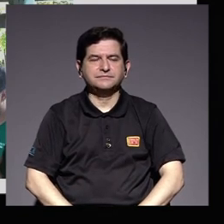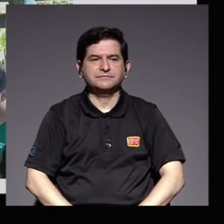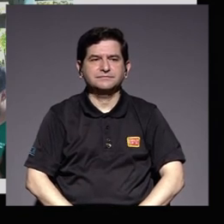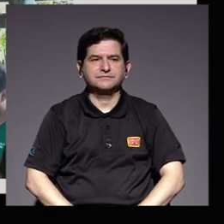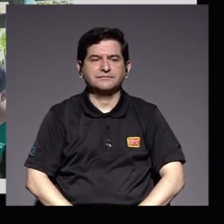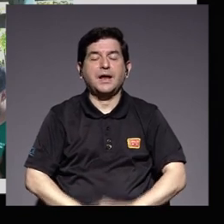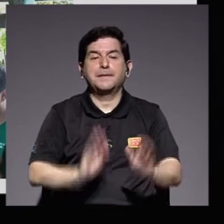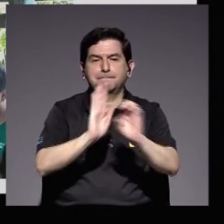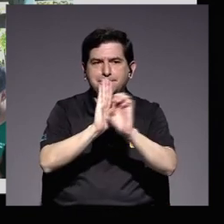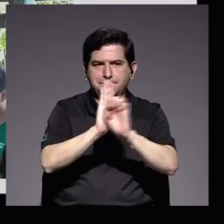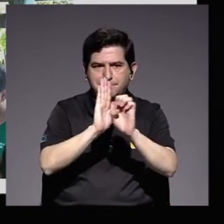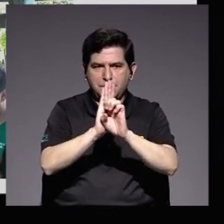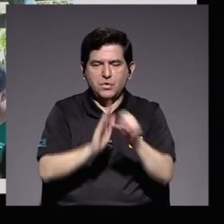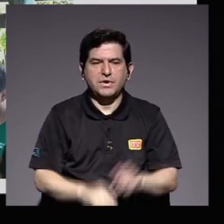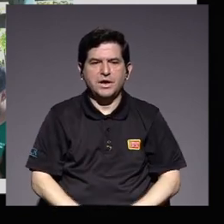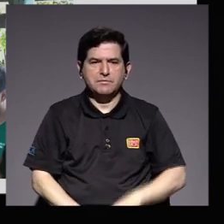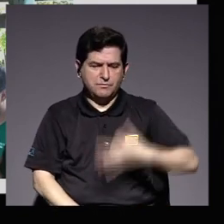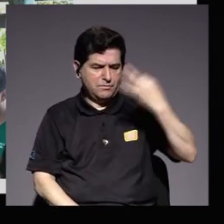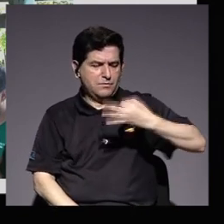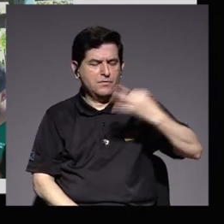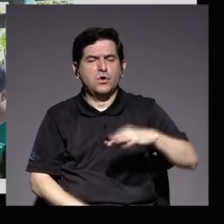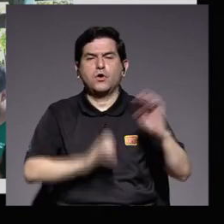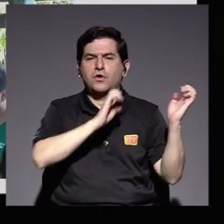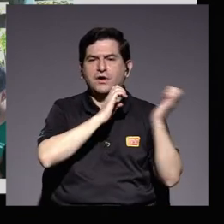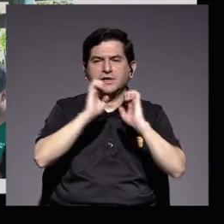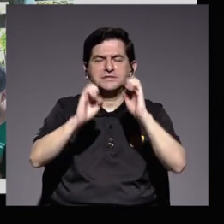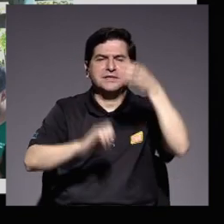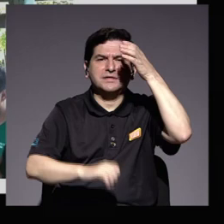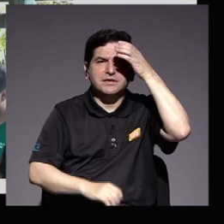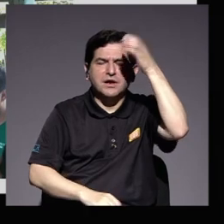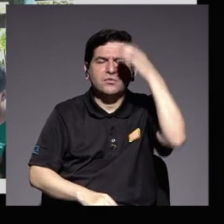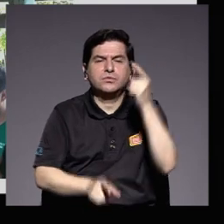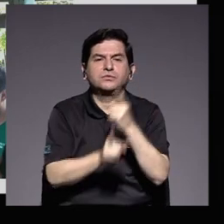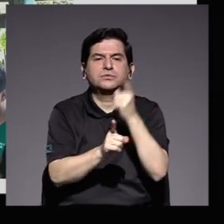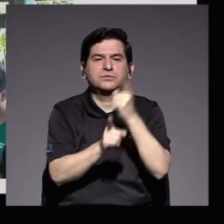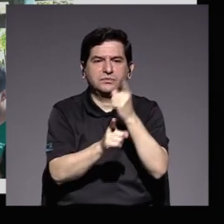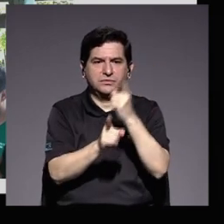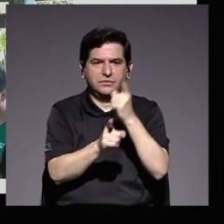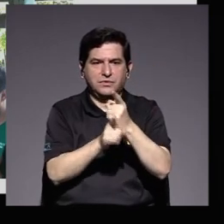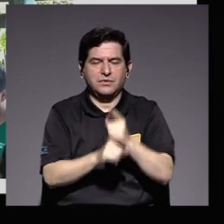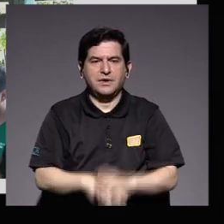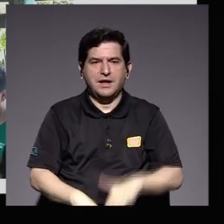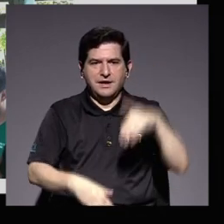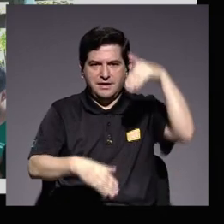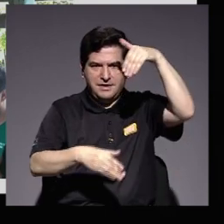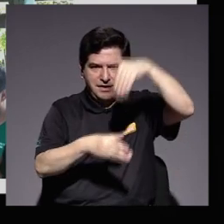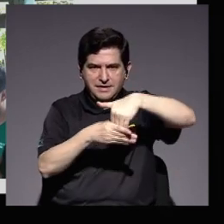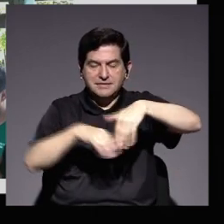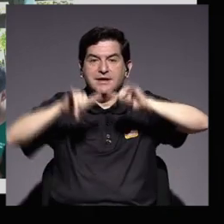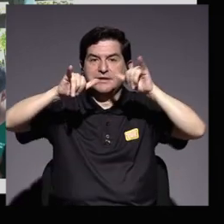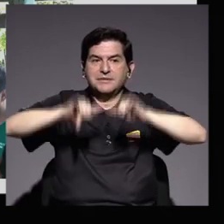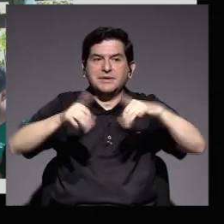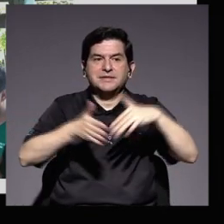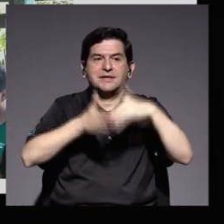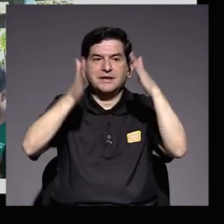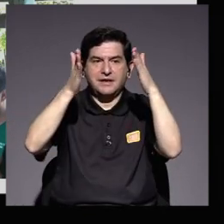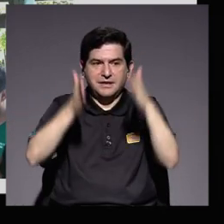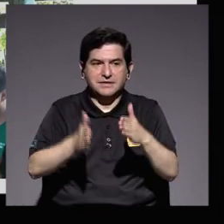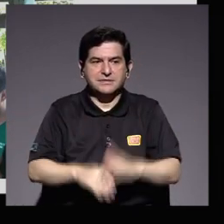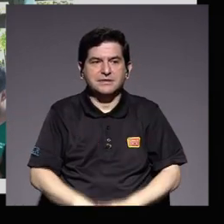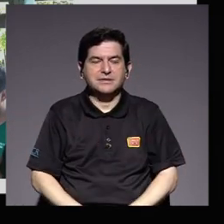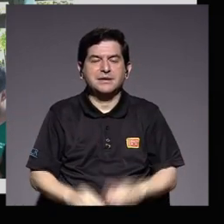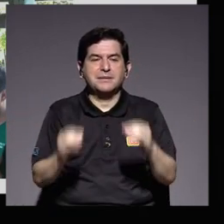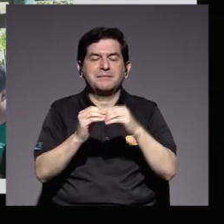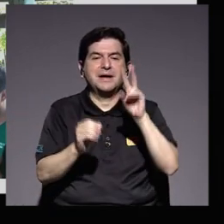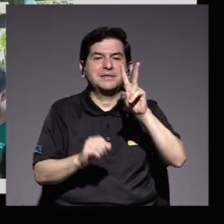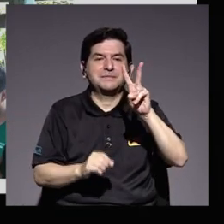Por ejemplo se destaca la consolidación de las estrategias culturalmente pertinentes para el ingreso y permanencia de estudiantes de